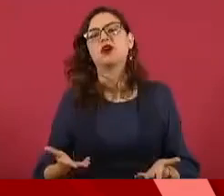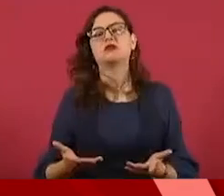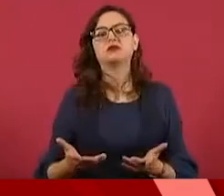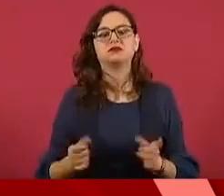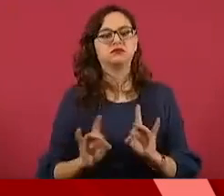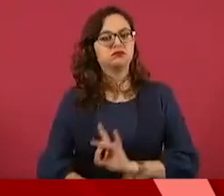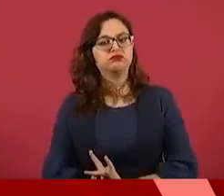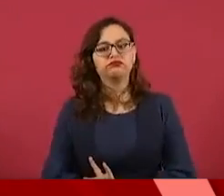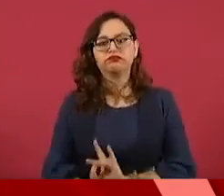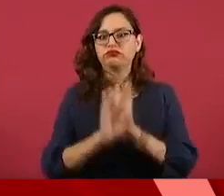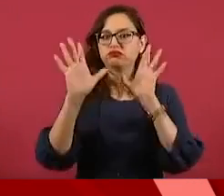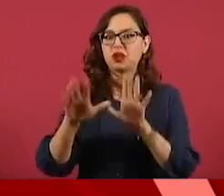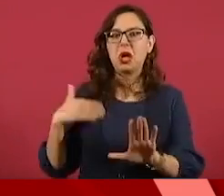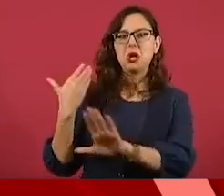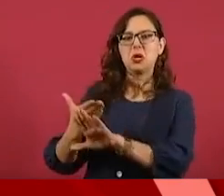una explicación